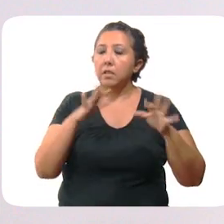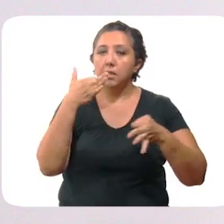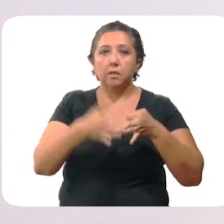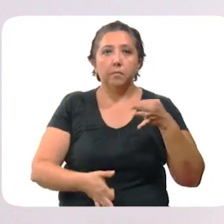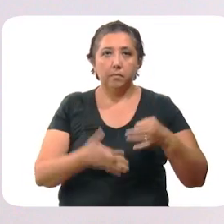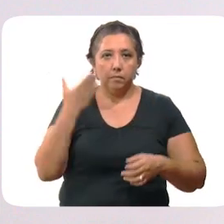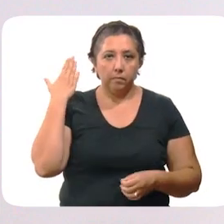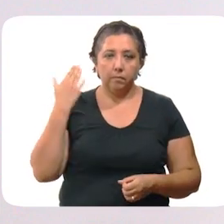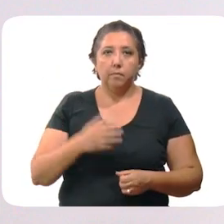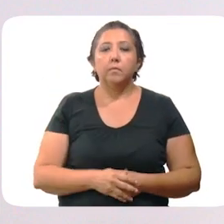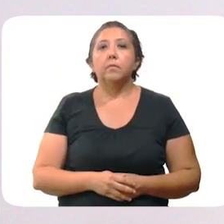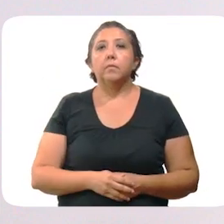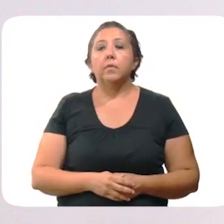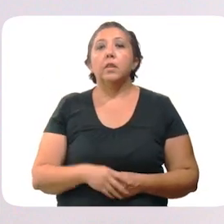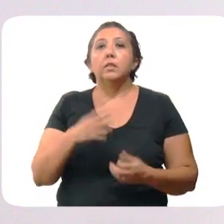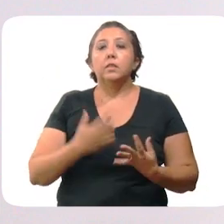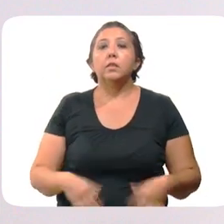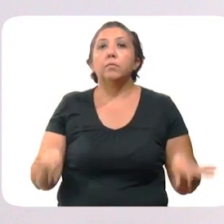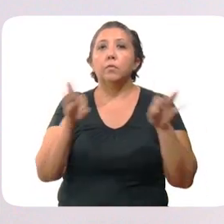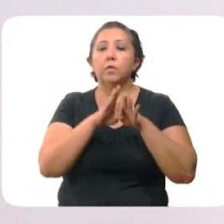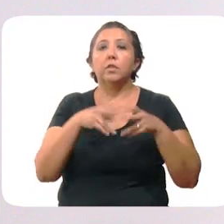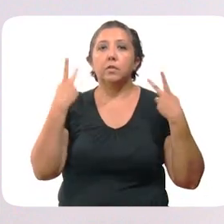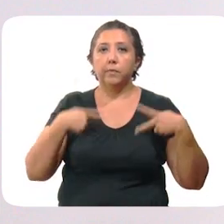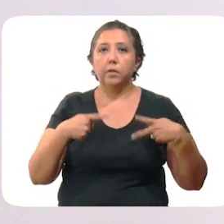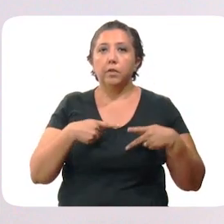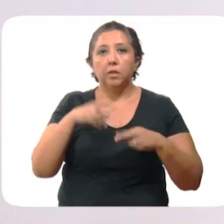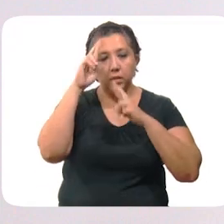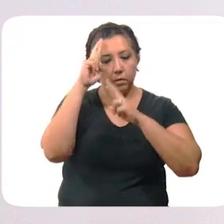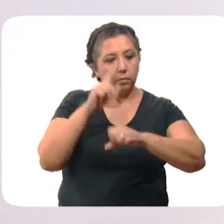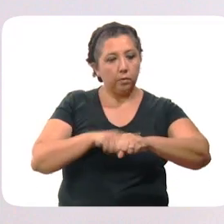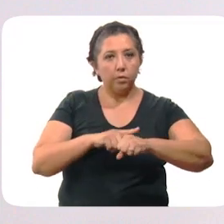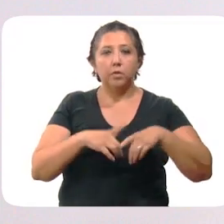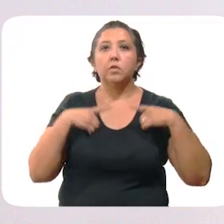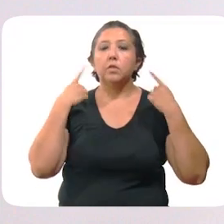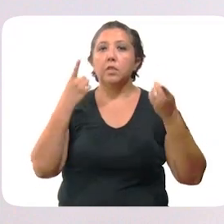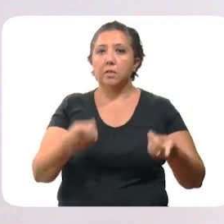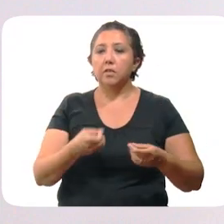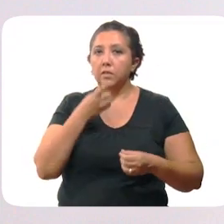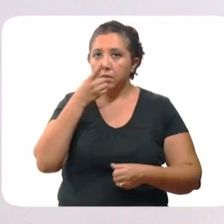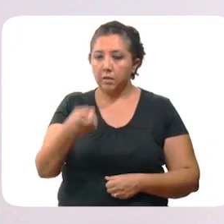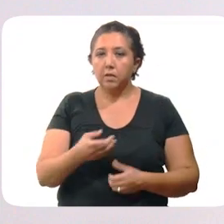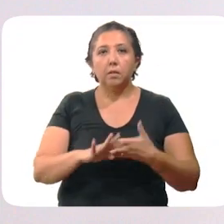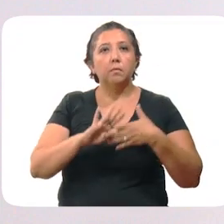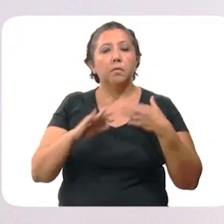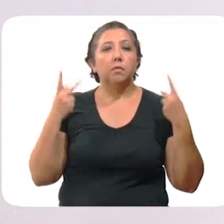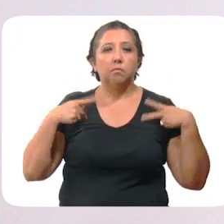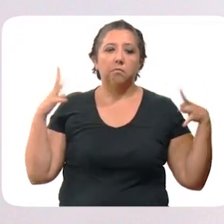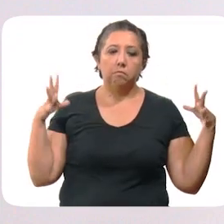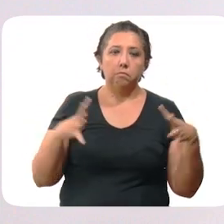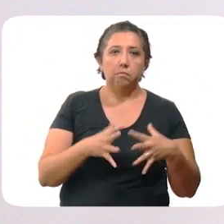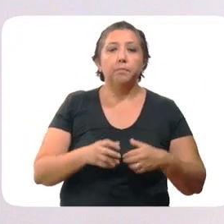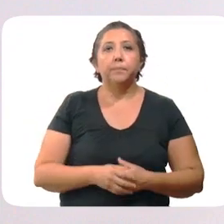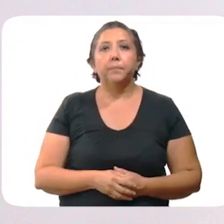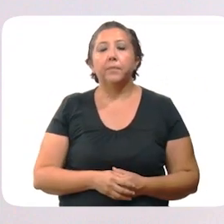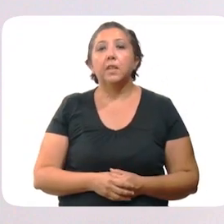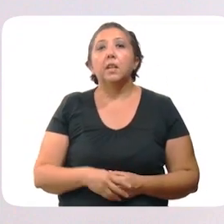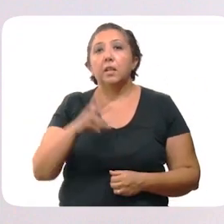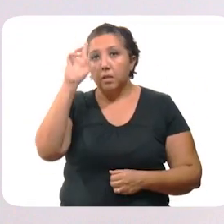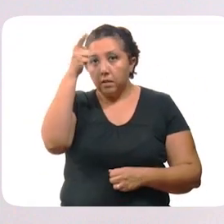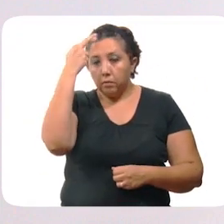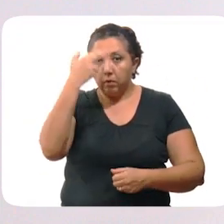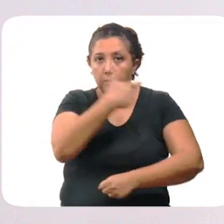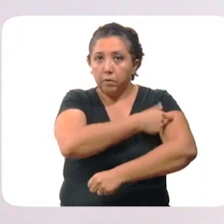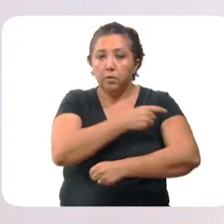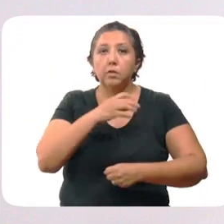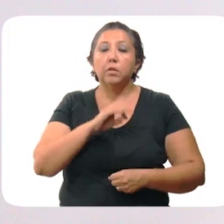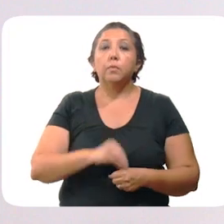concluyó. Es muy importante que las personas respeten el horario que se les designe y así evitar conglomeraciones. Se recuerda